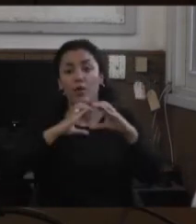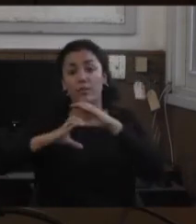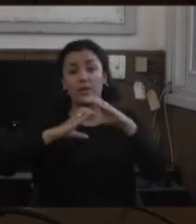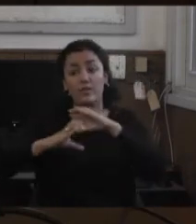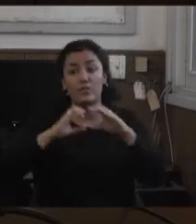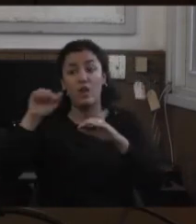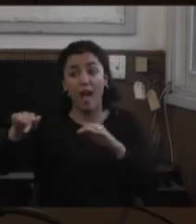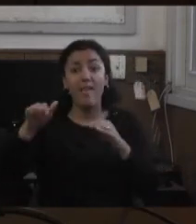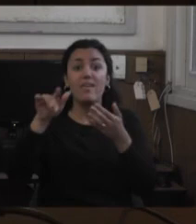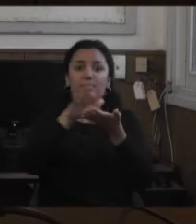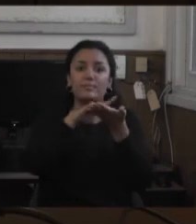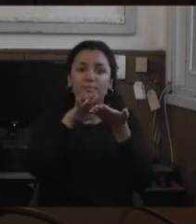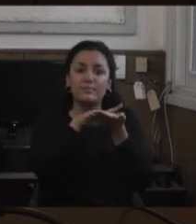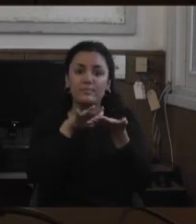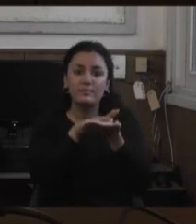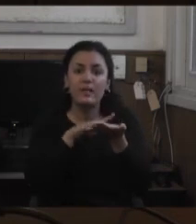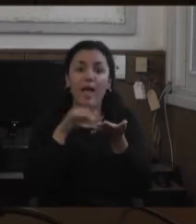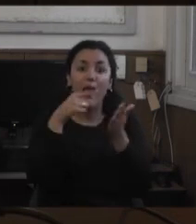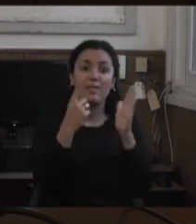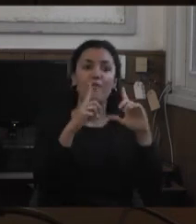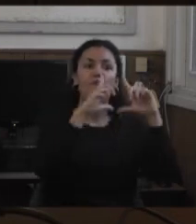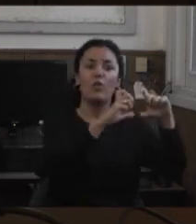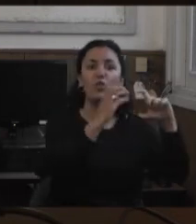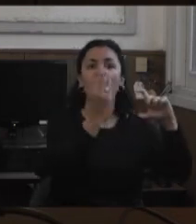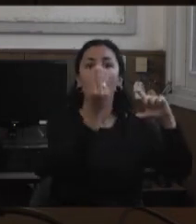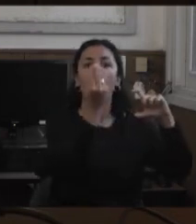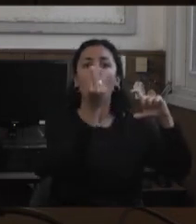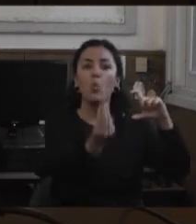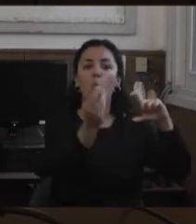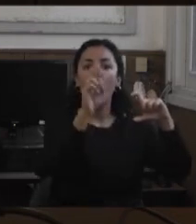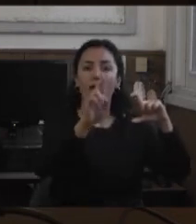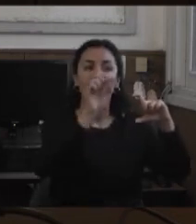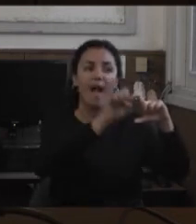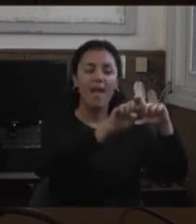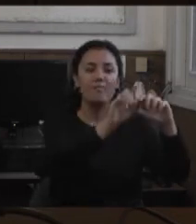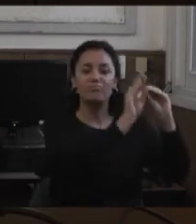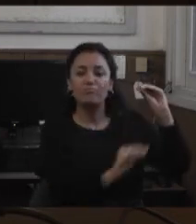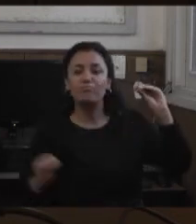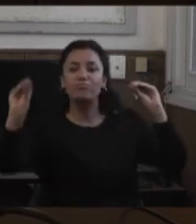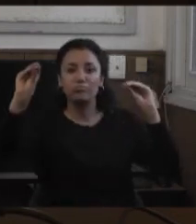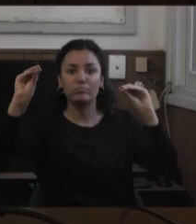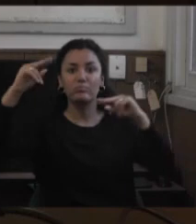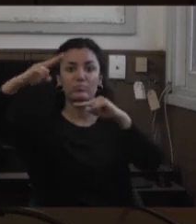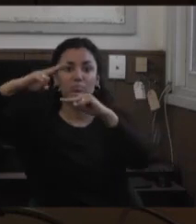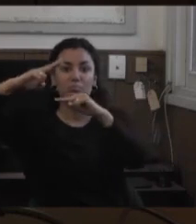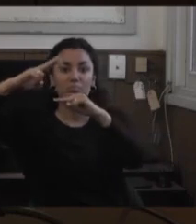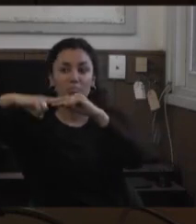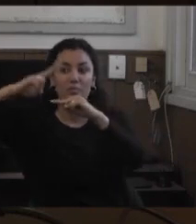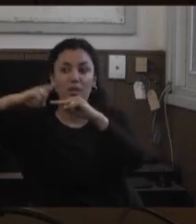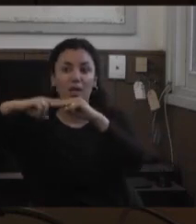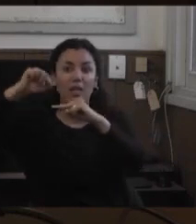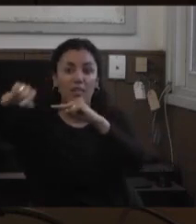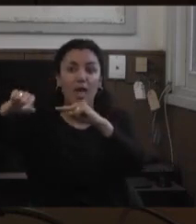está en braille y el QR que tiene ahí eso que este cuadradito con puntitos te lleva a un texto en lengua de señas